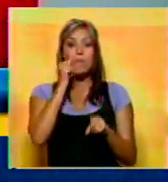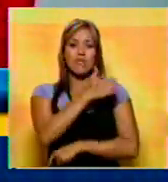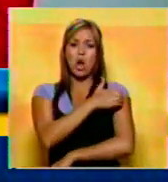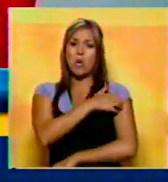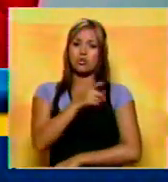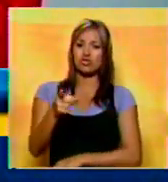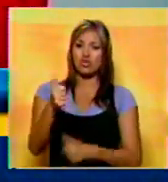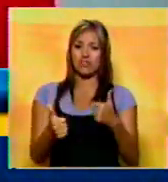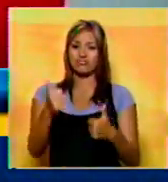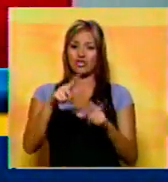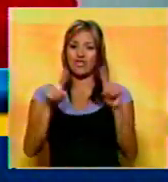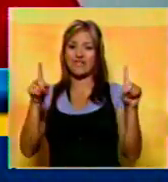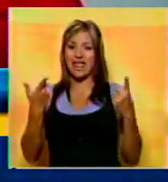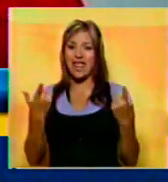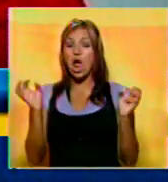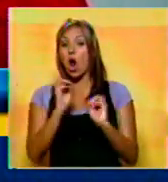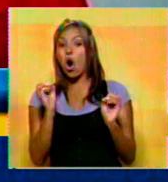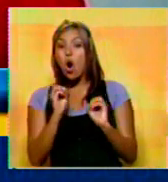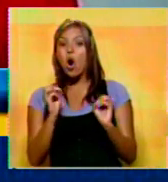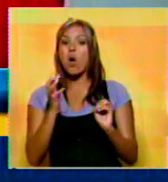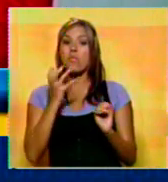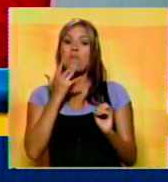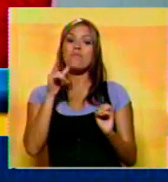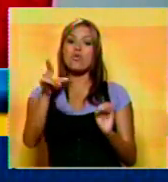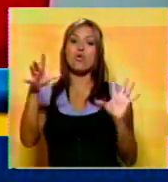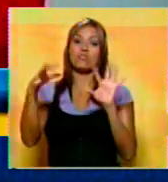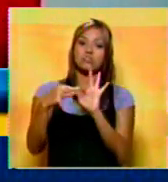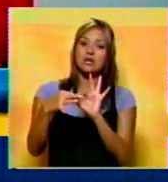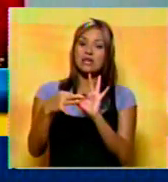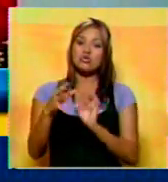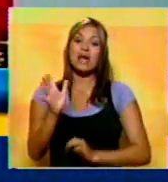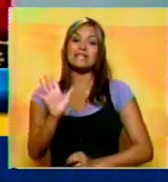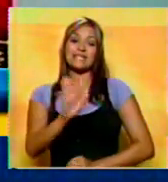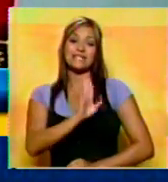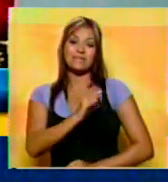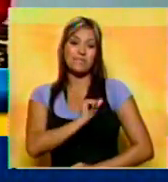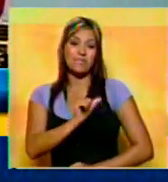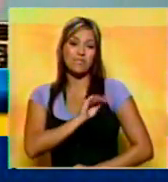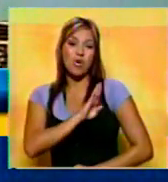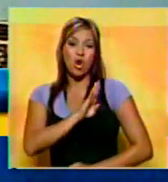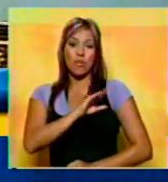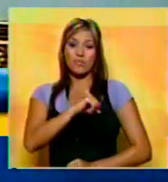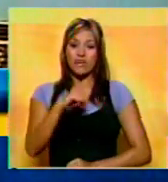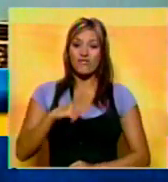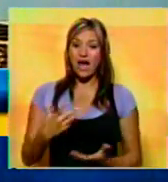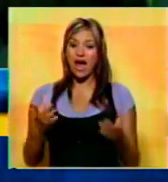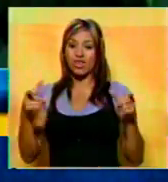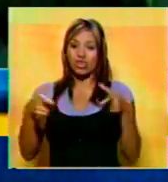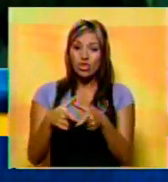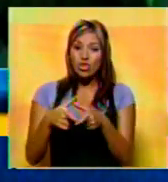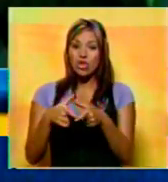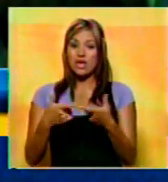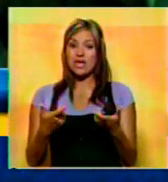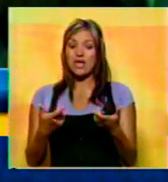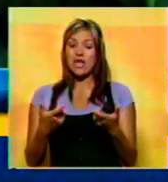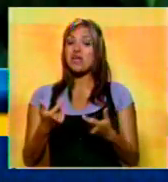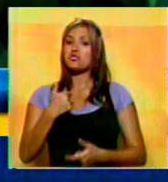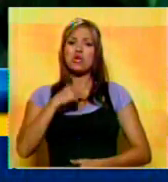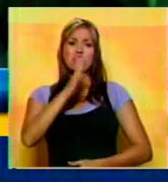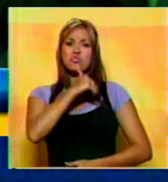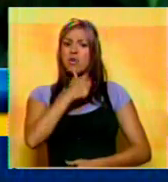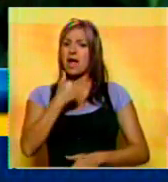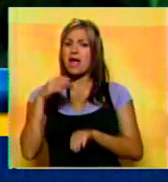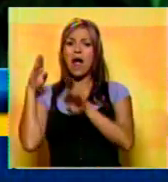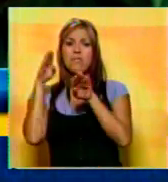ustedes. O de alguien ligado a ustedes íntimamente. Nosotros no tenemos